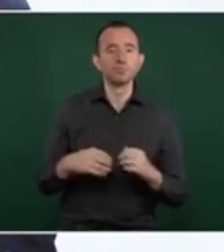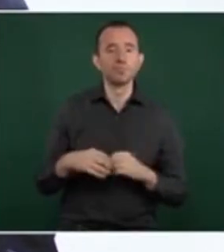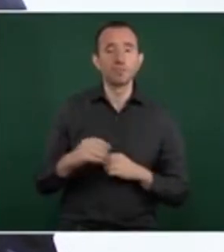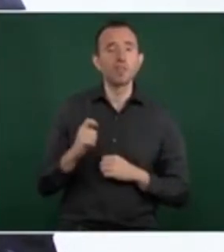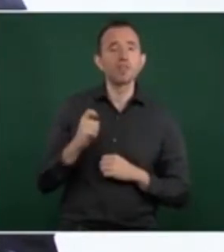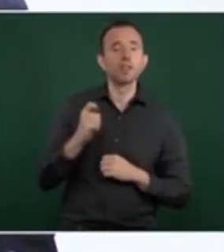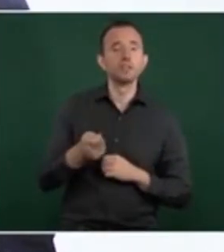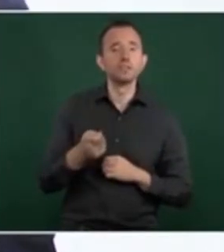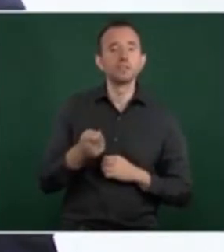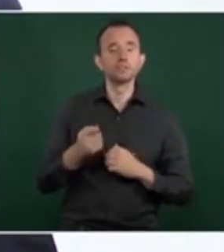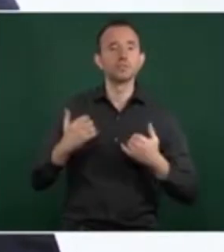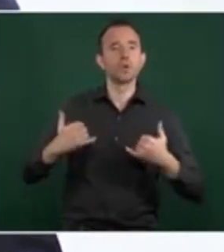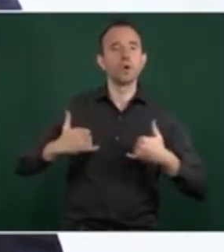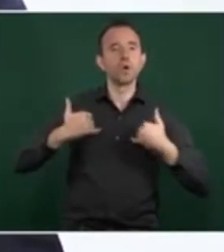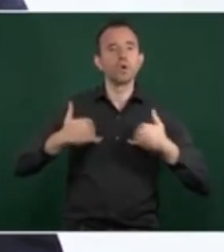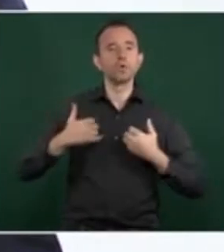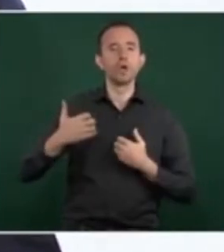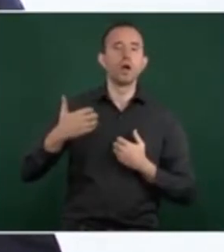ahuecar el ala.